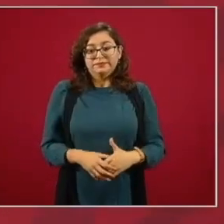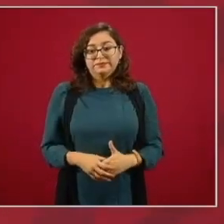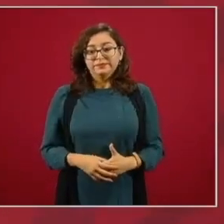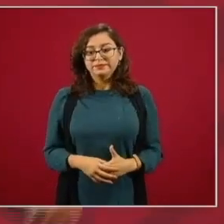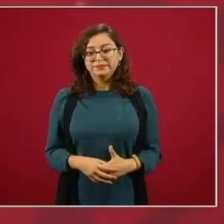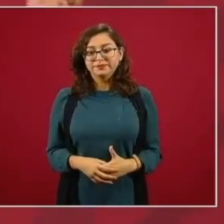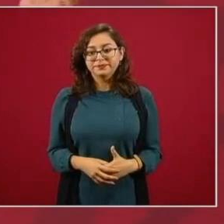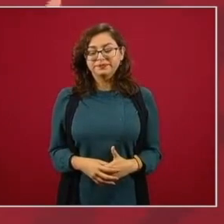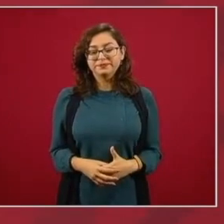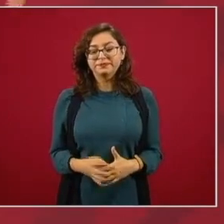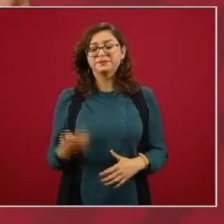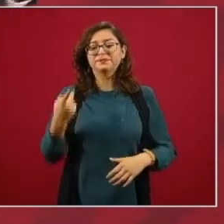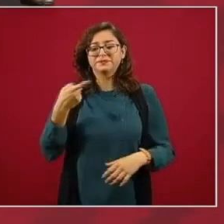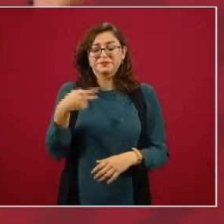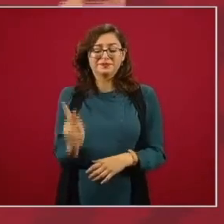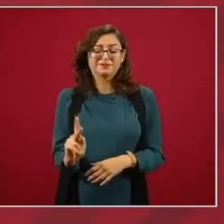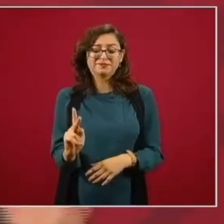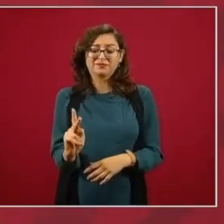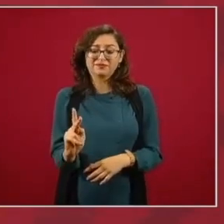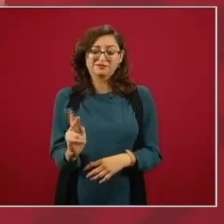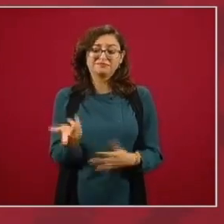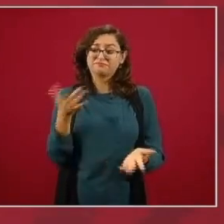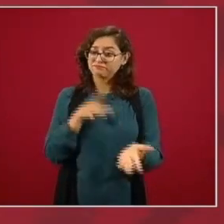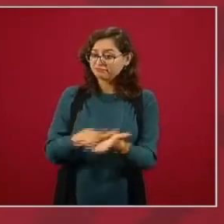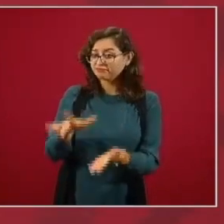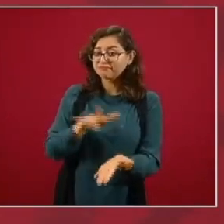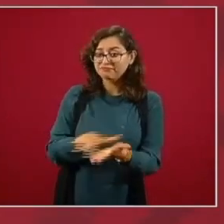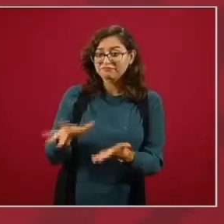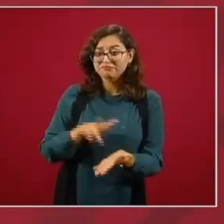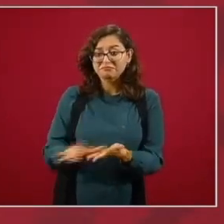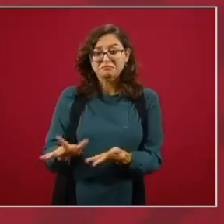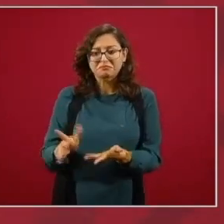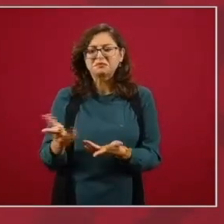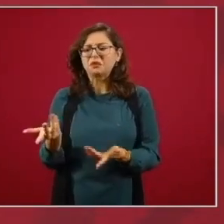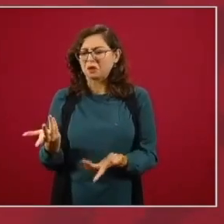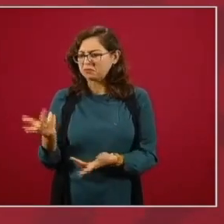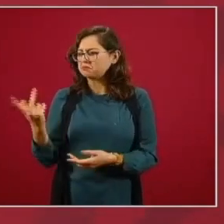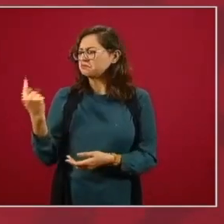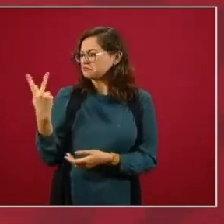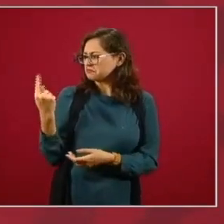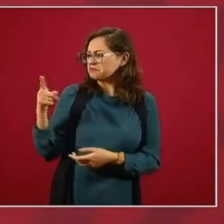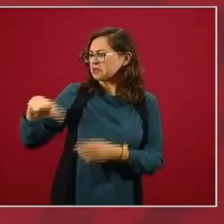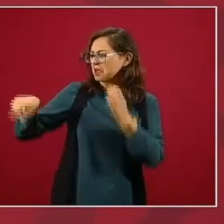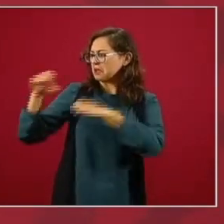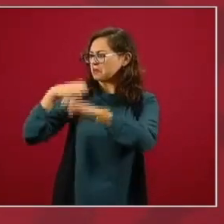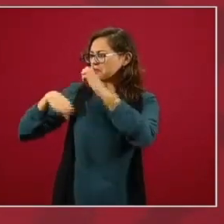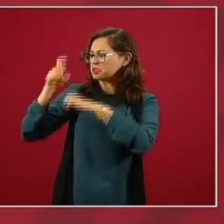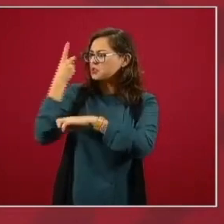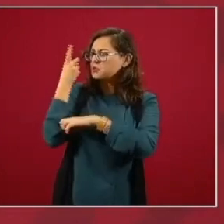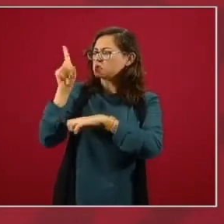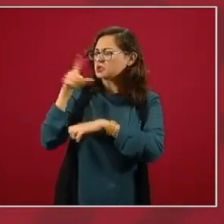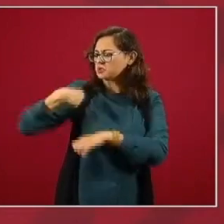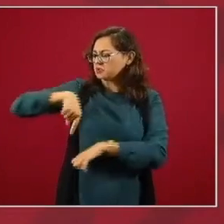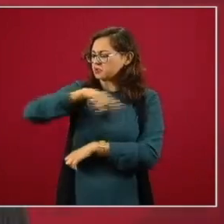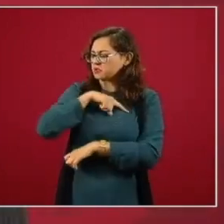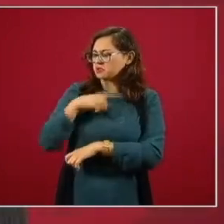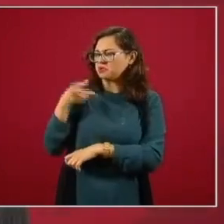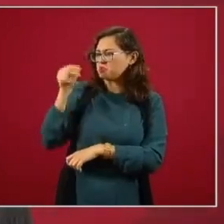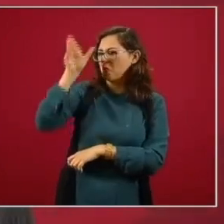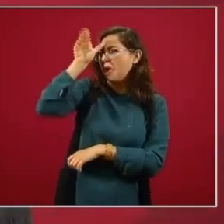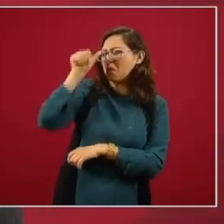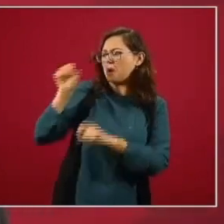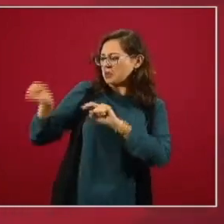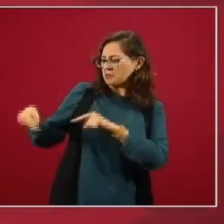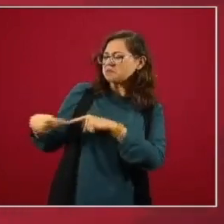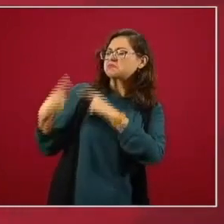pero es un apoyo y tenemos diferencias con las televisoras y con los